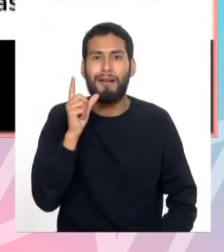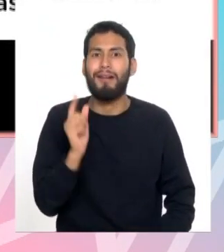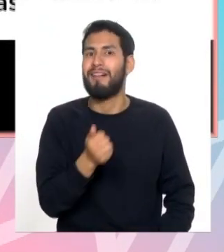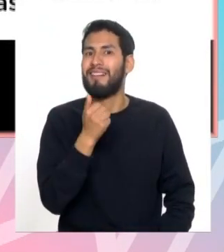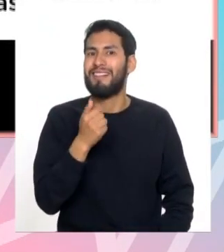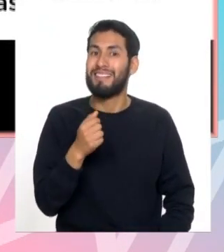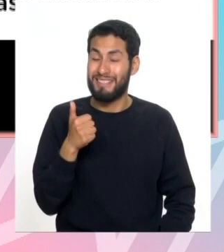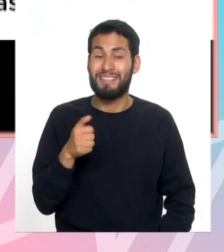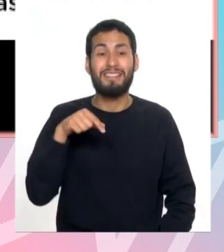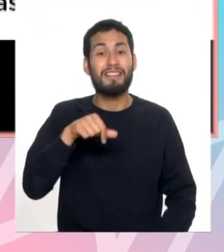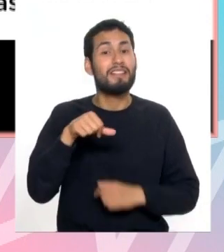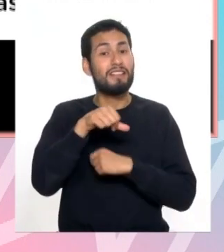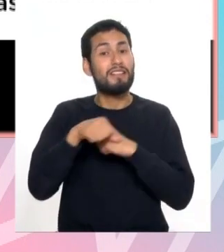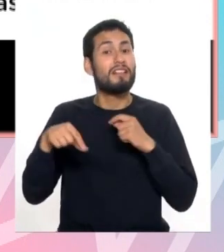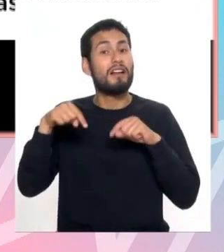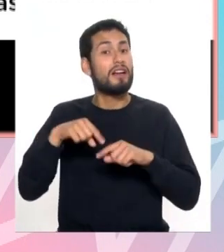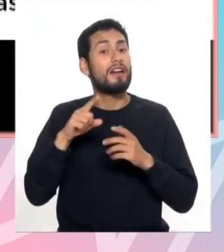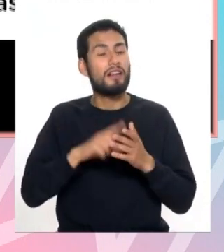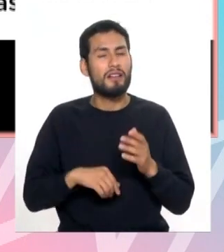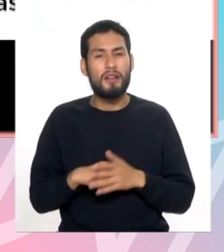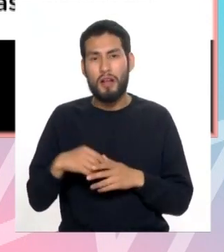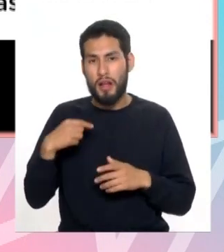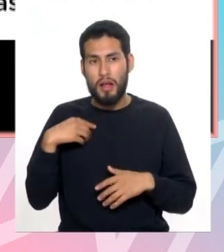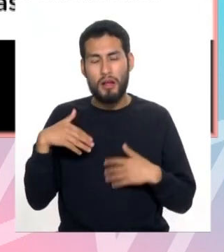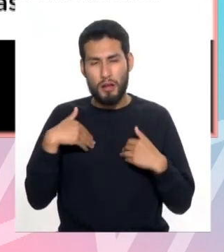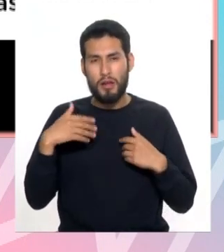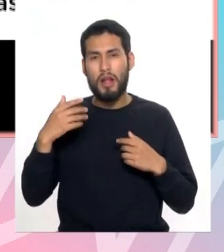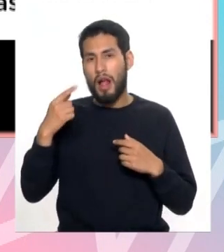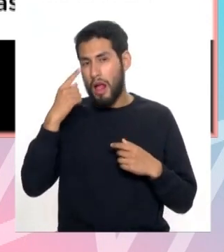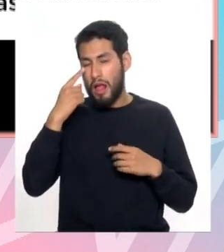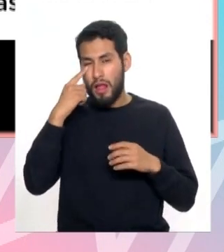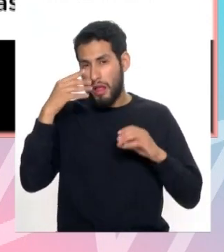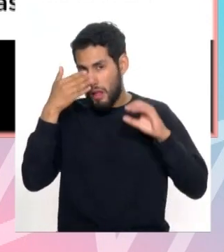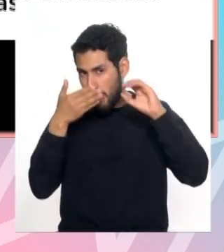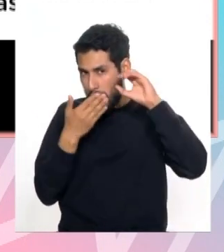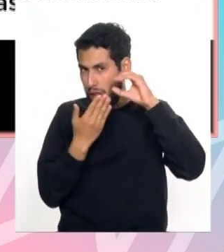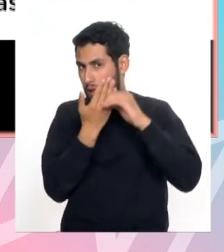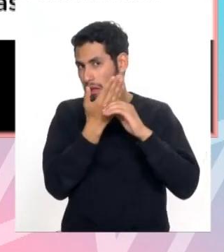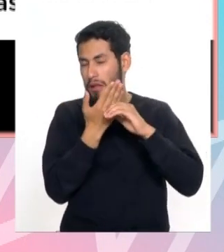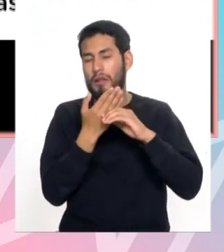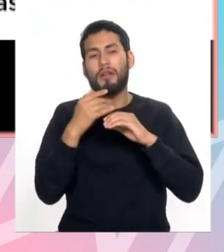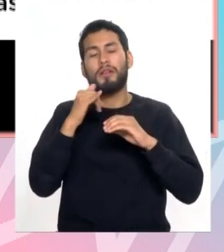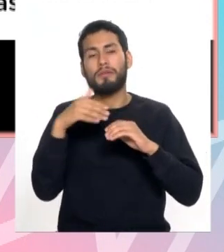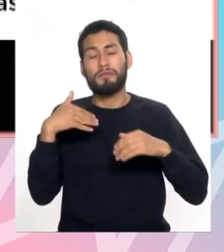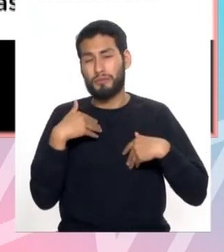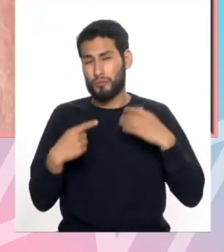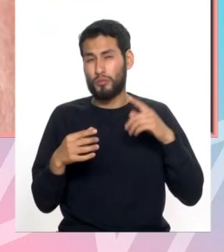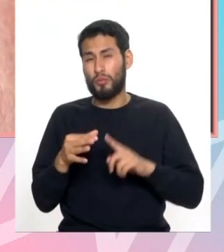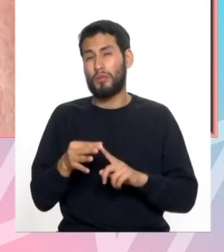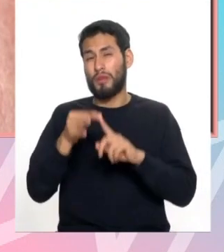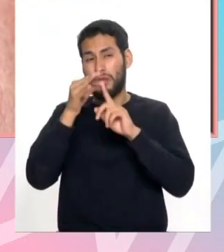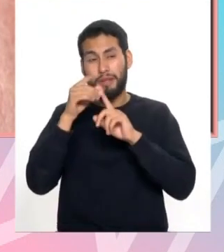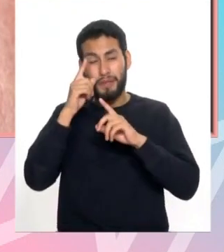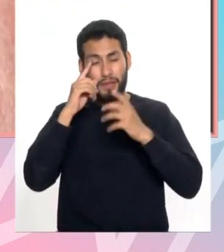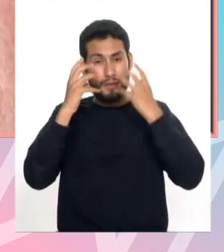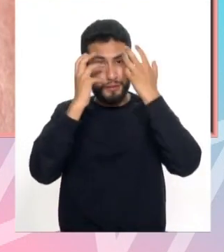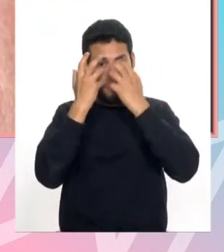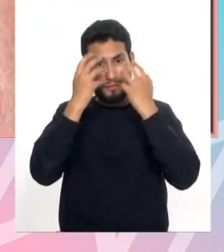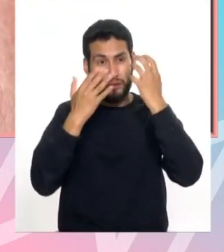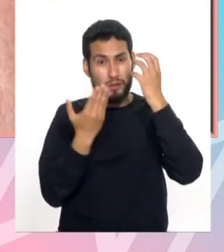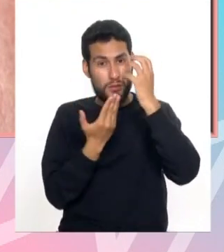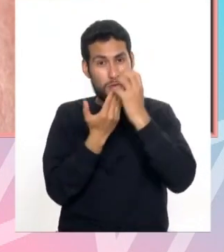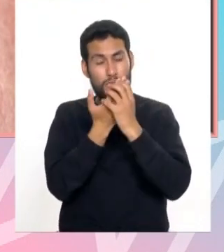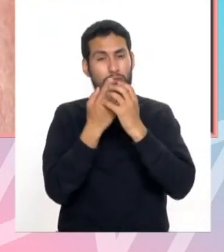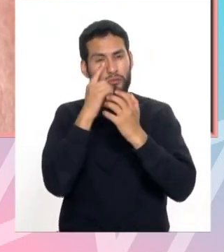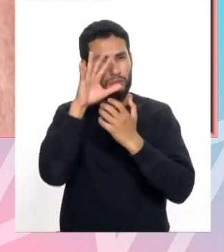cirugía tenemos ahora tipos de lentes intraoculares inclusive los lentes de alta gama que son lentes que corrigen